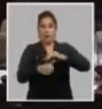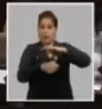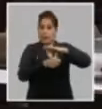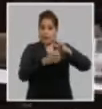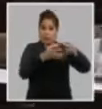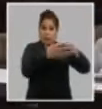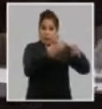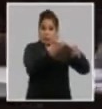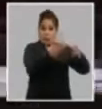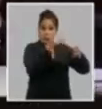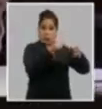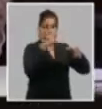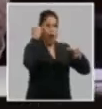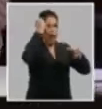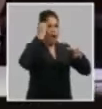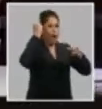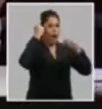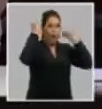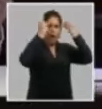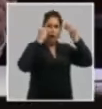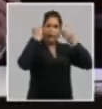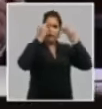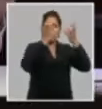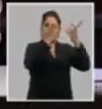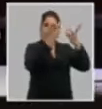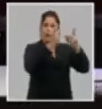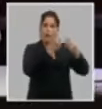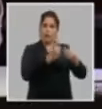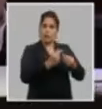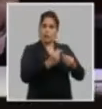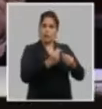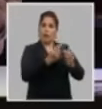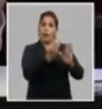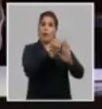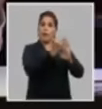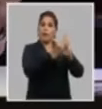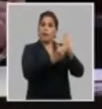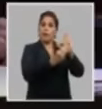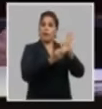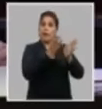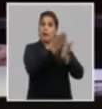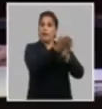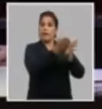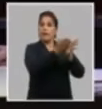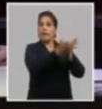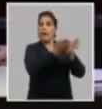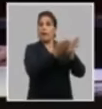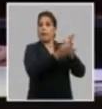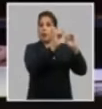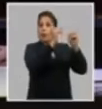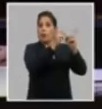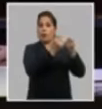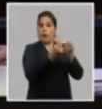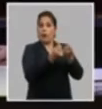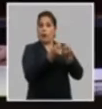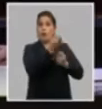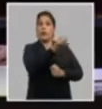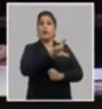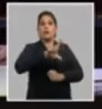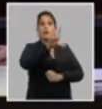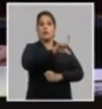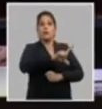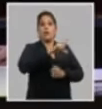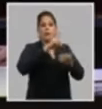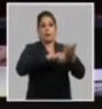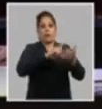la comisión que analizó los resultados de la implementación de los lineamientos de la política económica y social